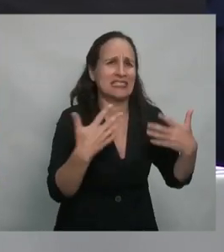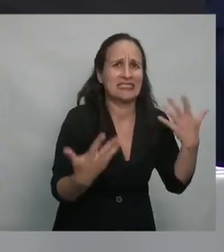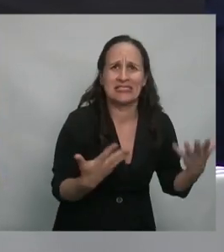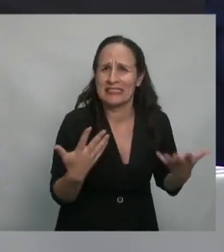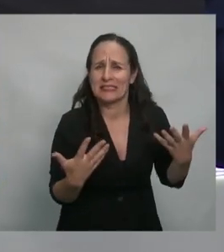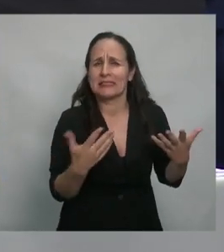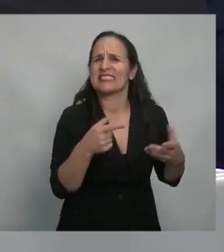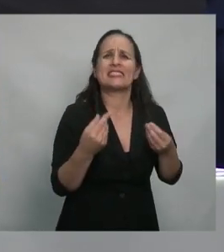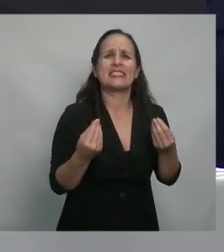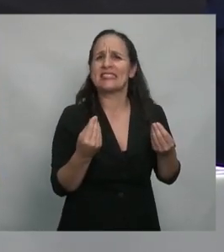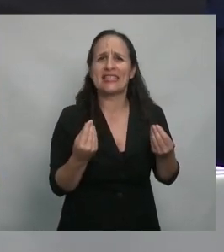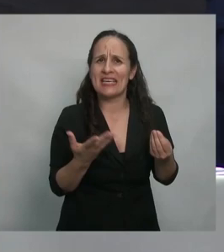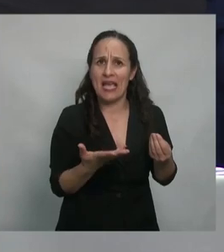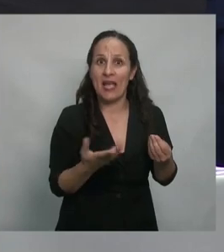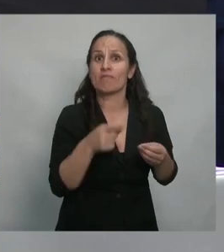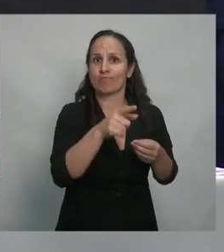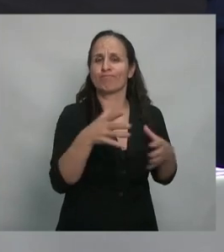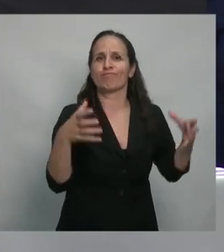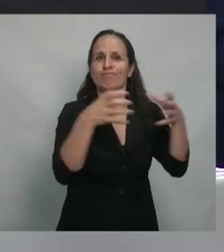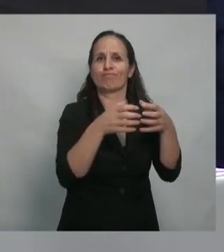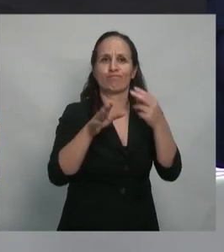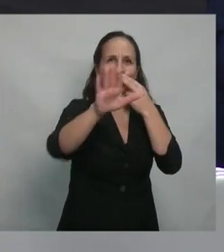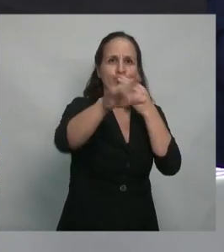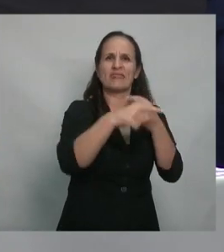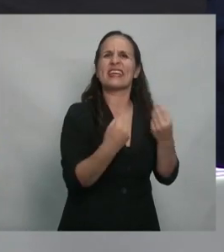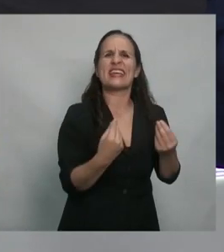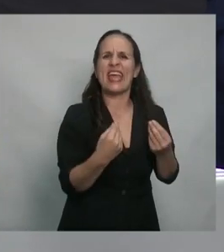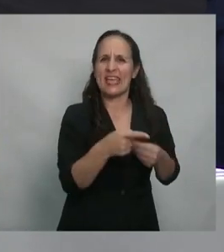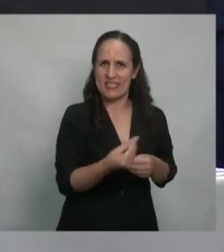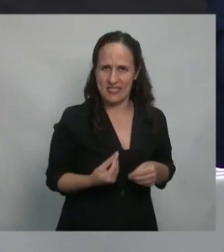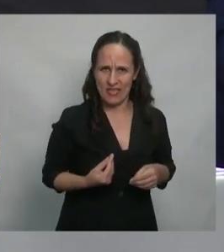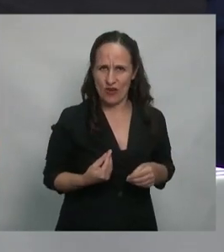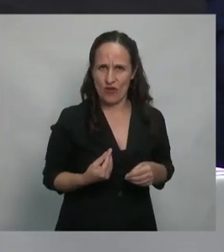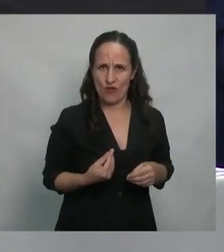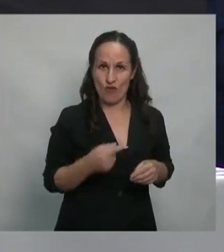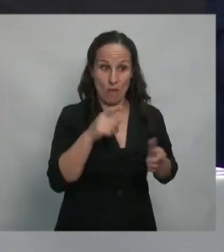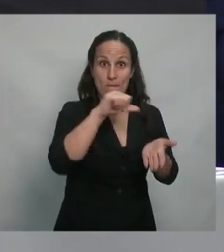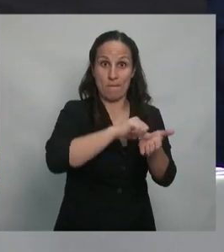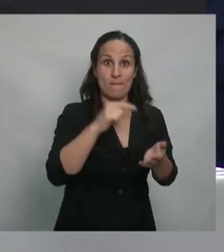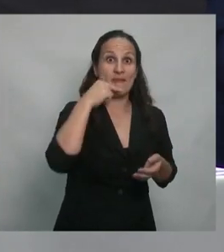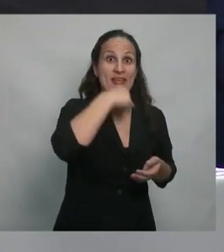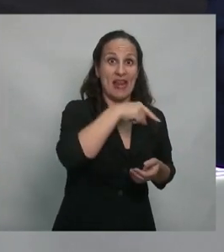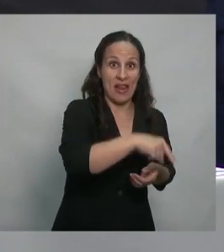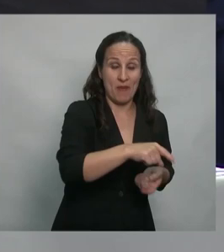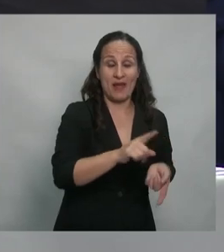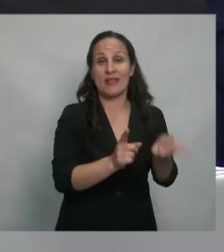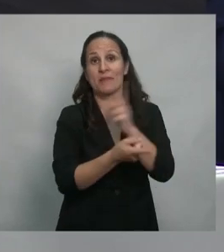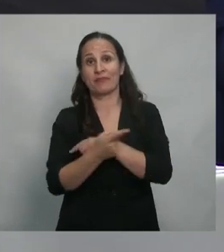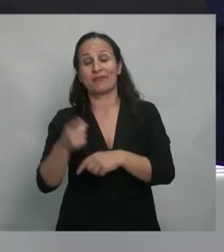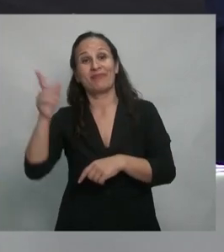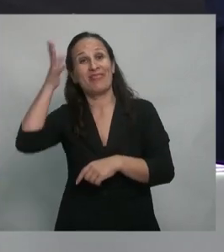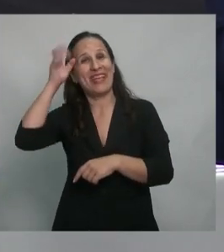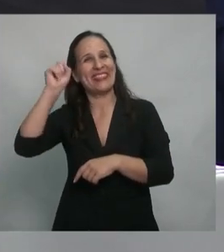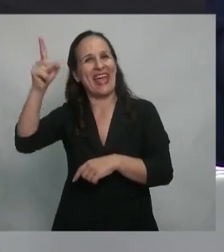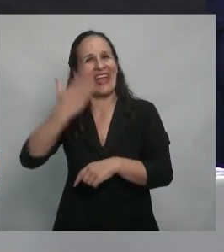entonces el nazismo en Alemania y el fascismo en